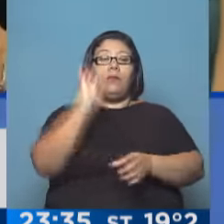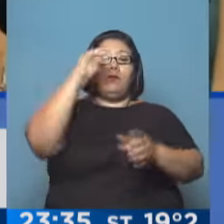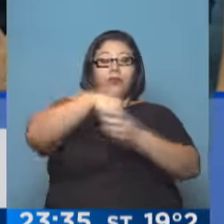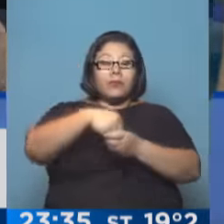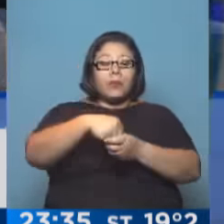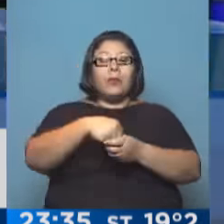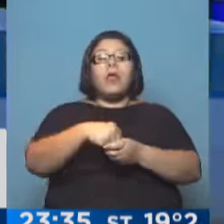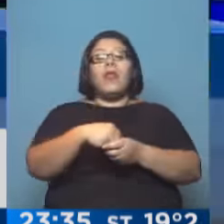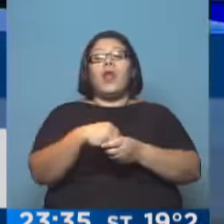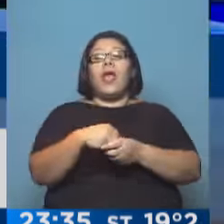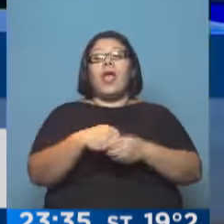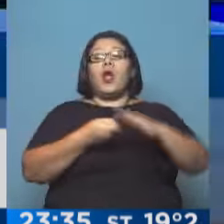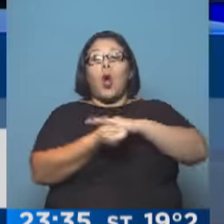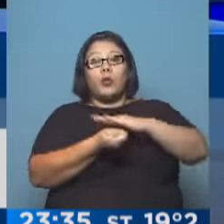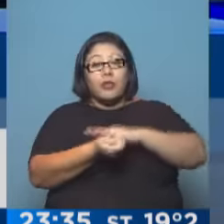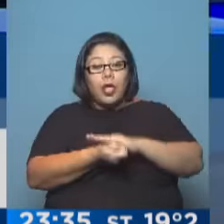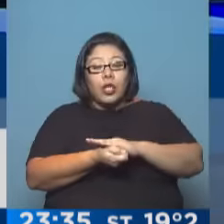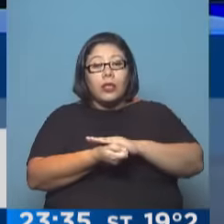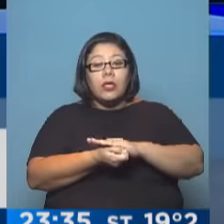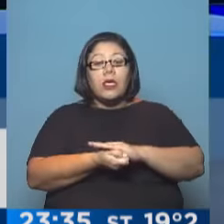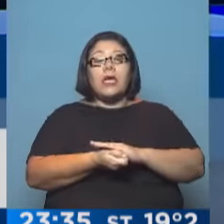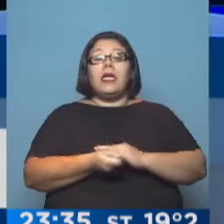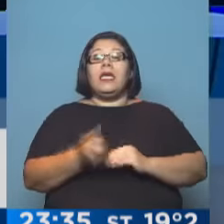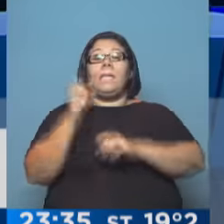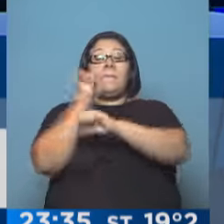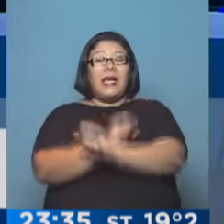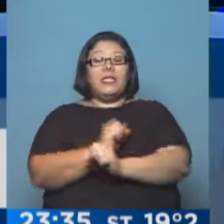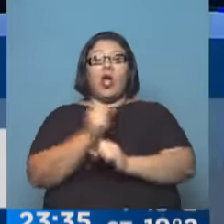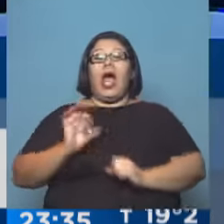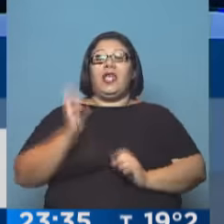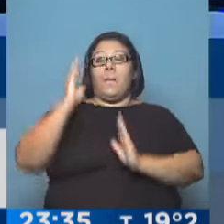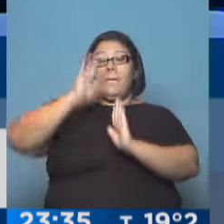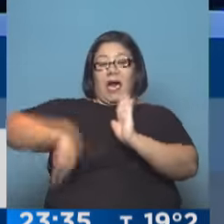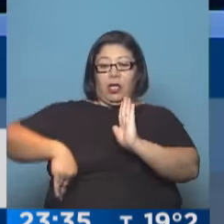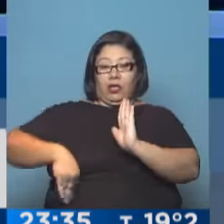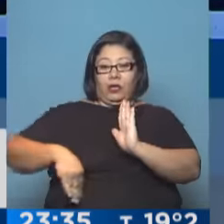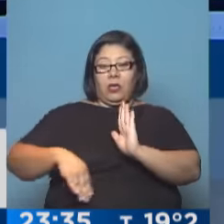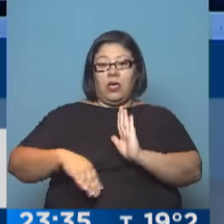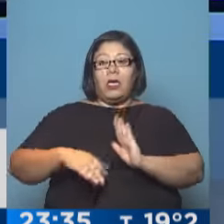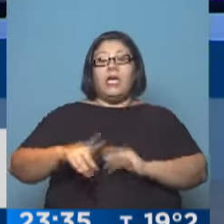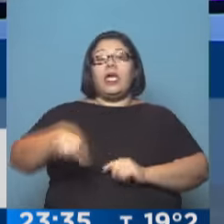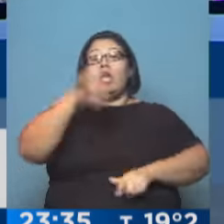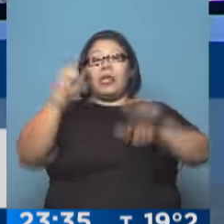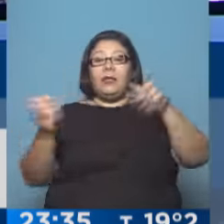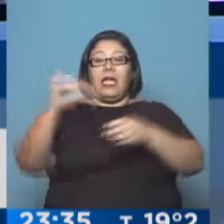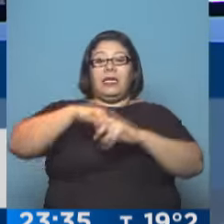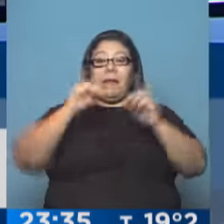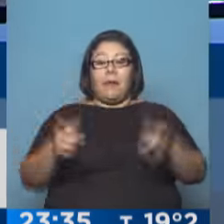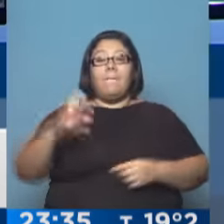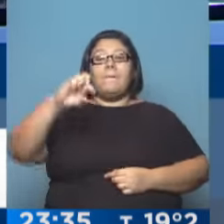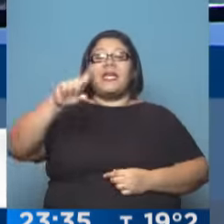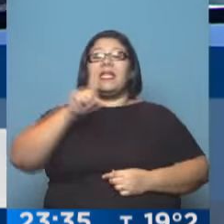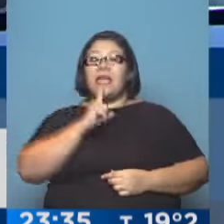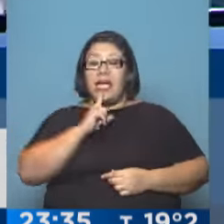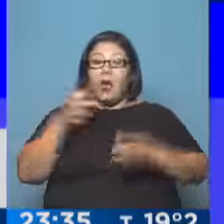pena. Y de especular y presionar a diferentes personas que están detenidas para que vayan involucrando a más personas. El PT, digamos, a pesar